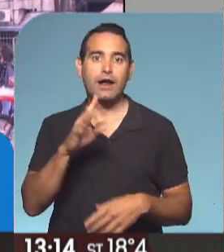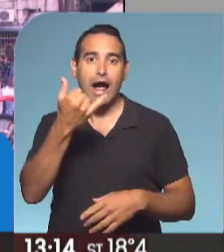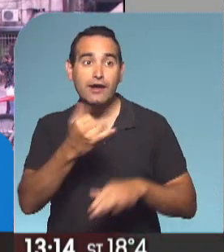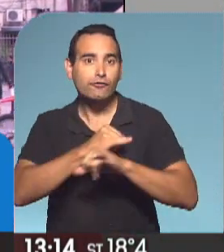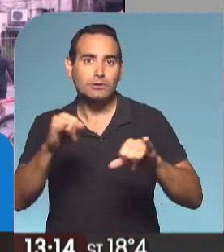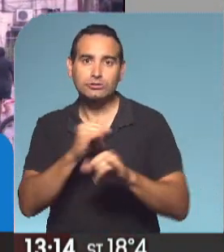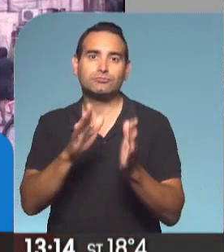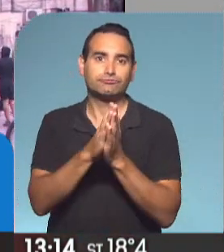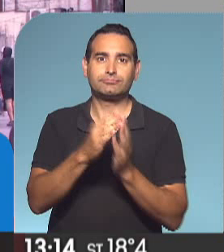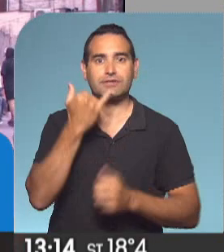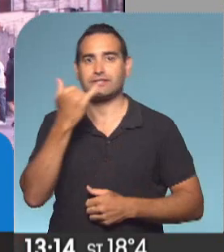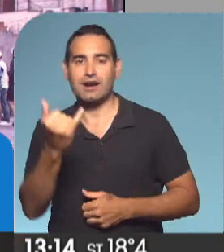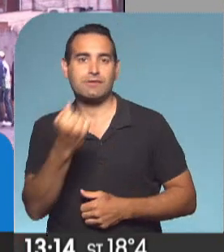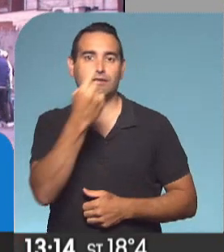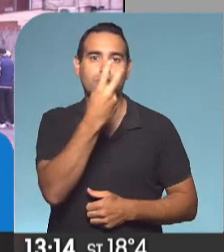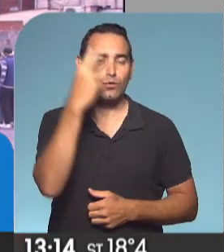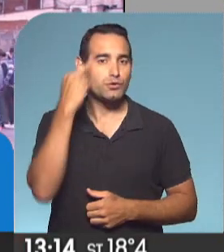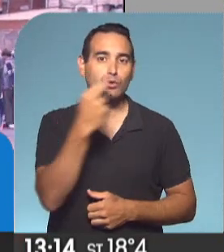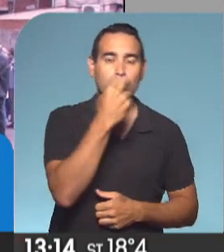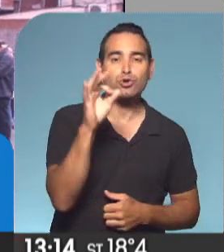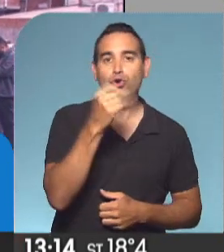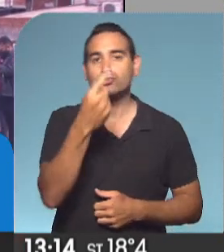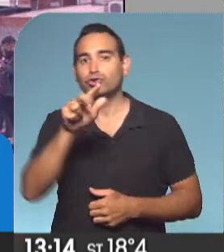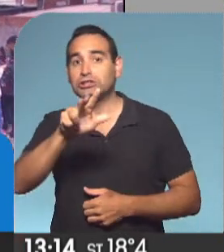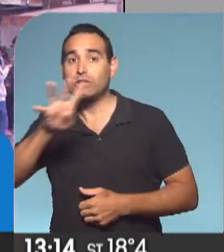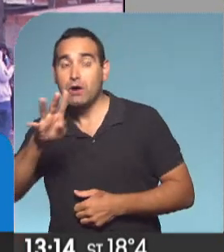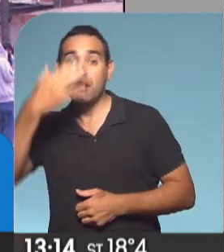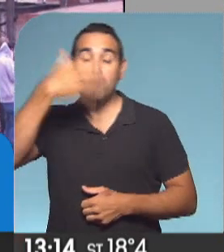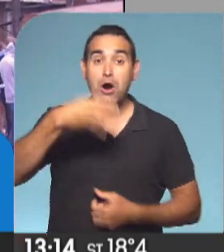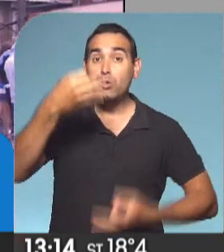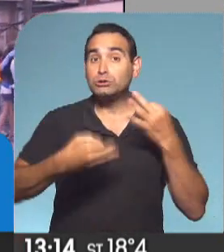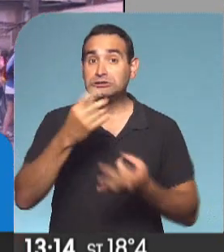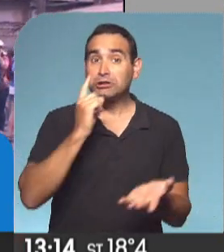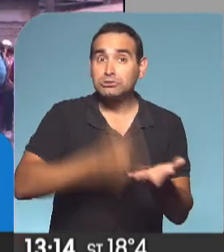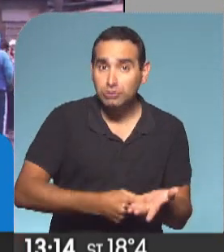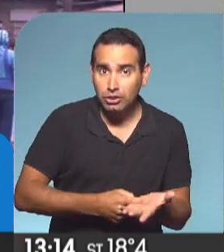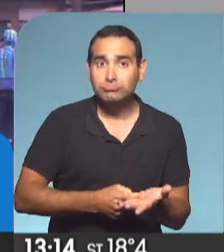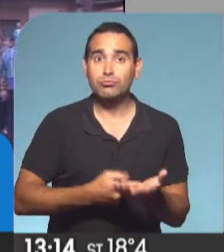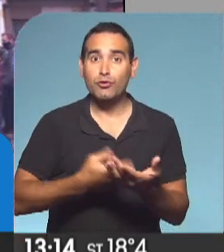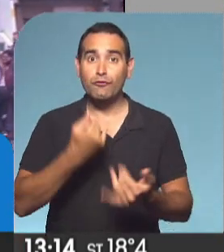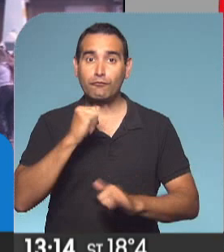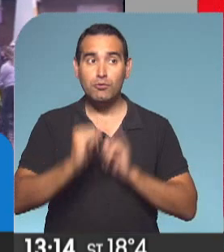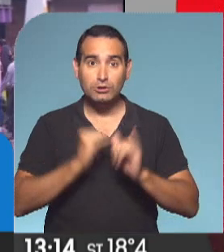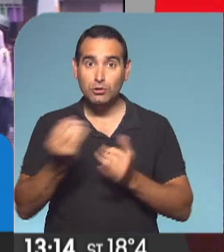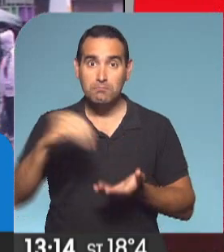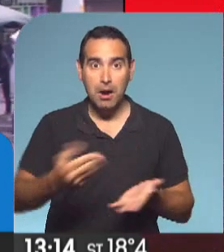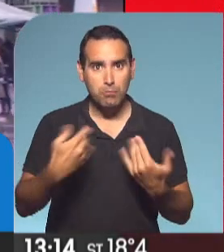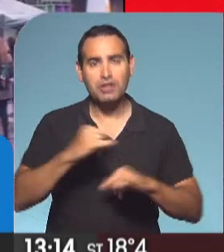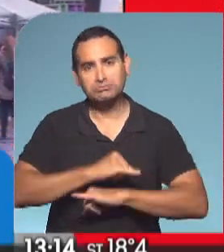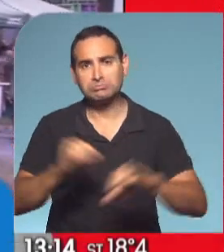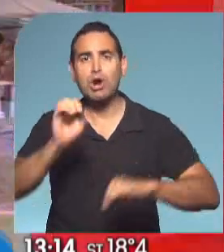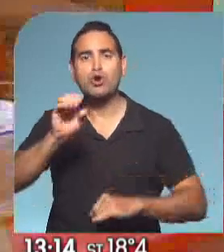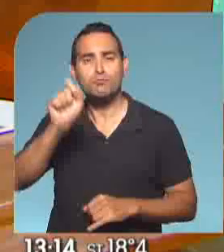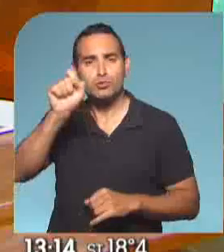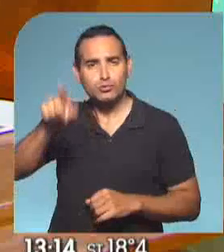con este llamado al 911 o al 134 y cuando la justicia lo determine, se va a publicar la identidad de esta persona.